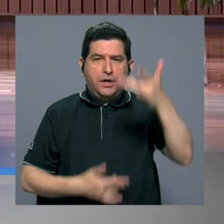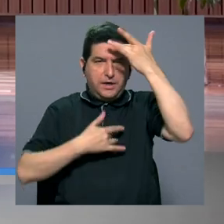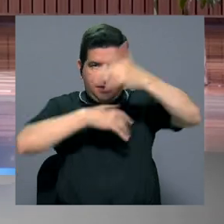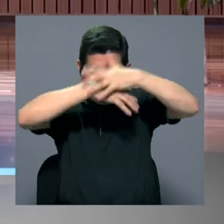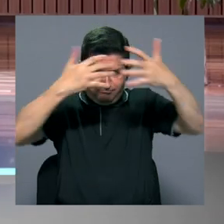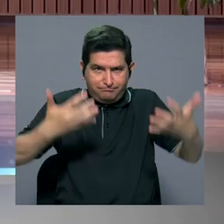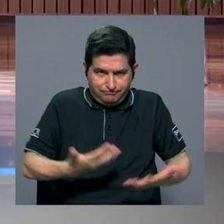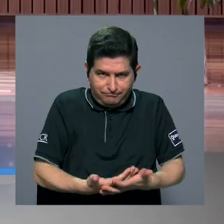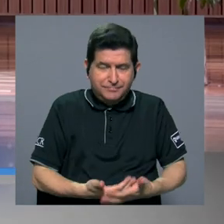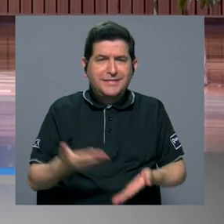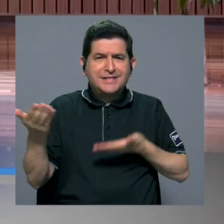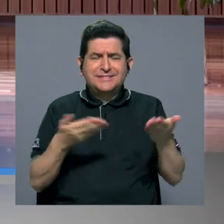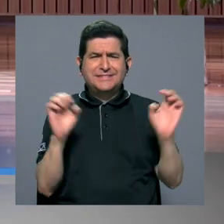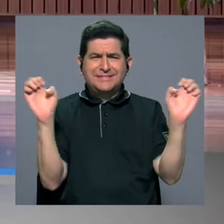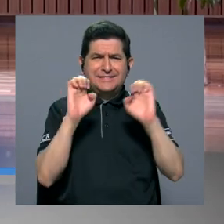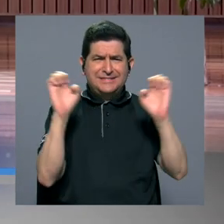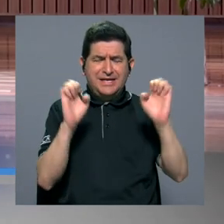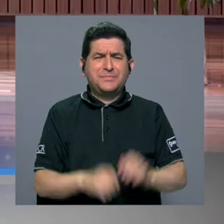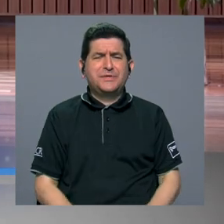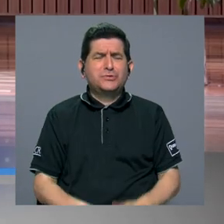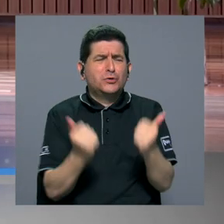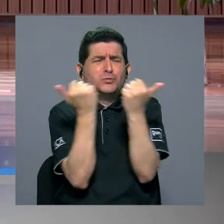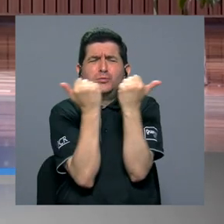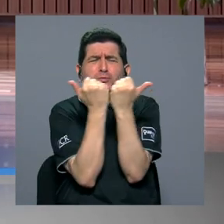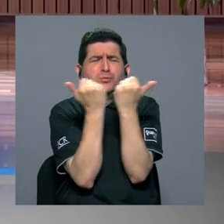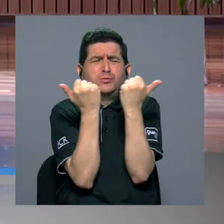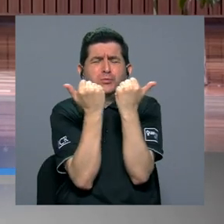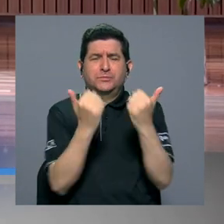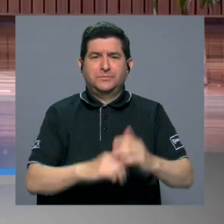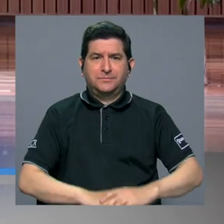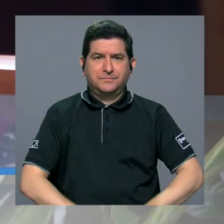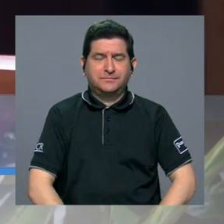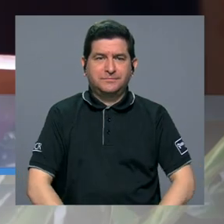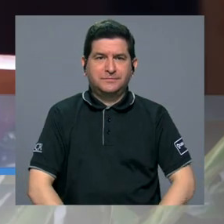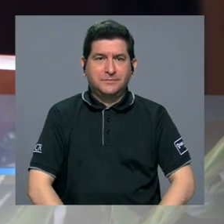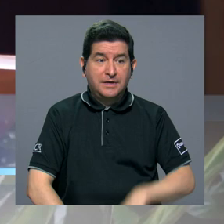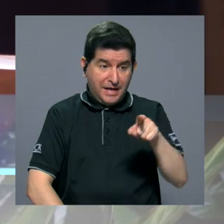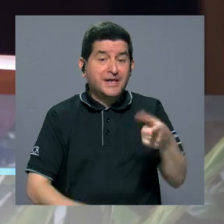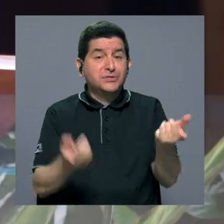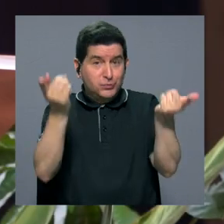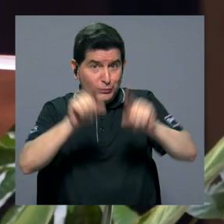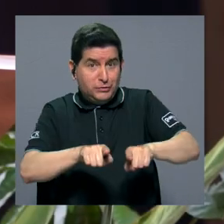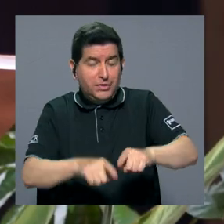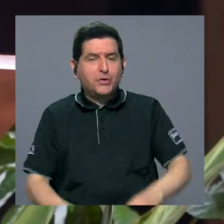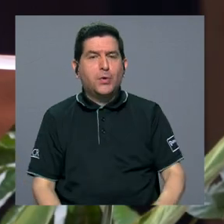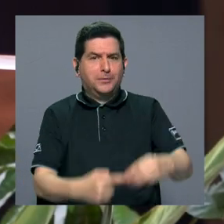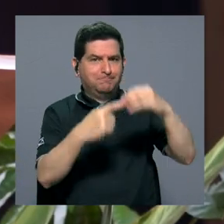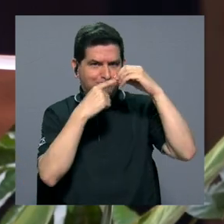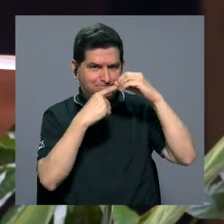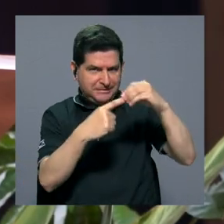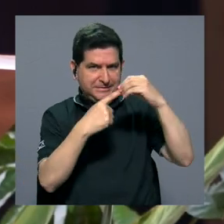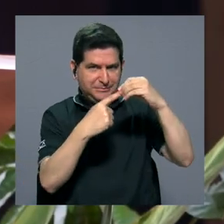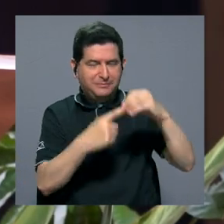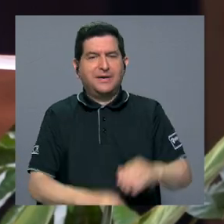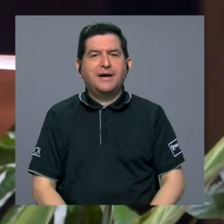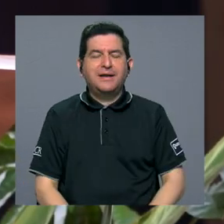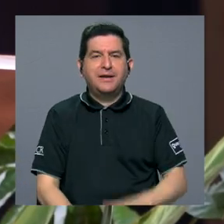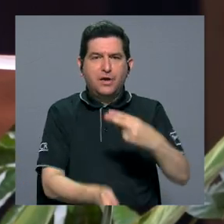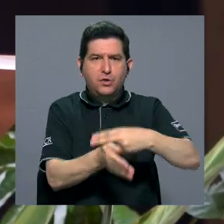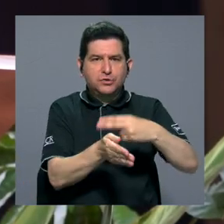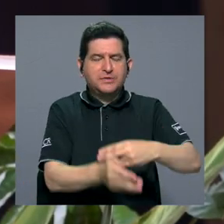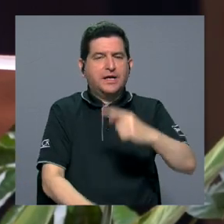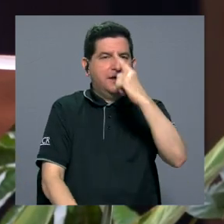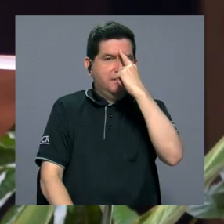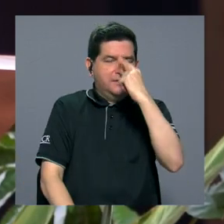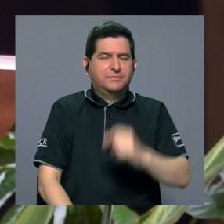los servicios de emergencias inundaron de atención, eso fue lo que pasó principalmente el Calderón Guardia,